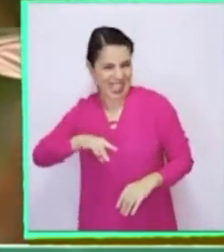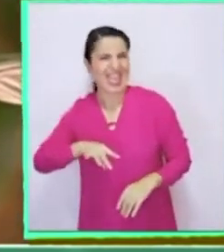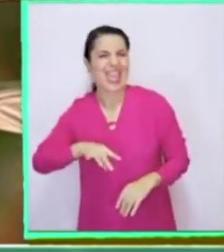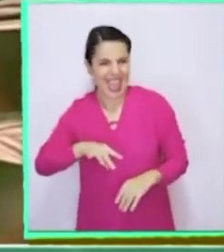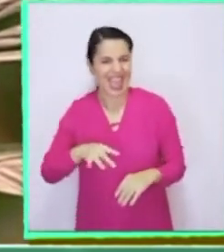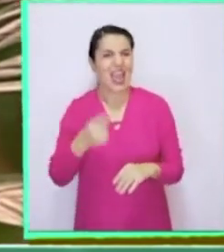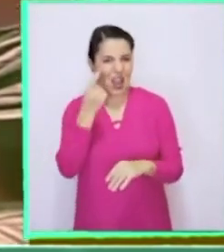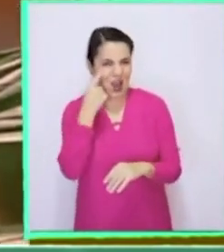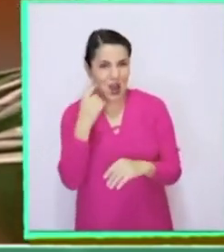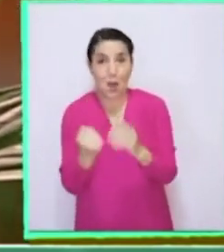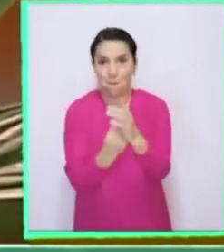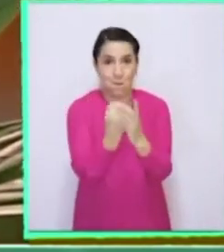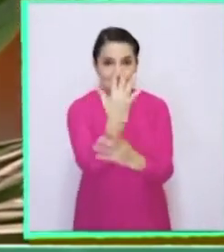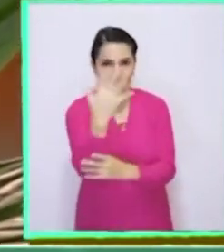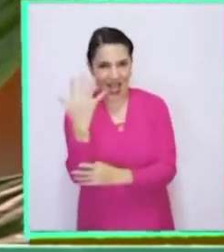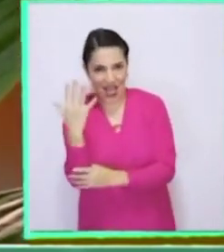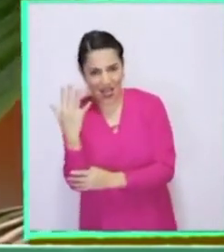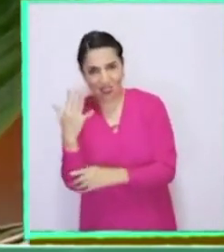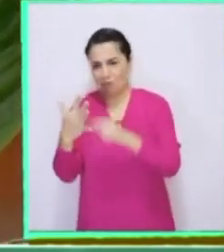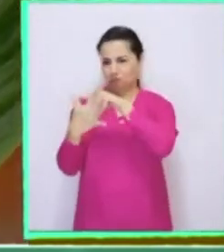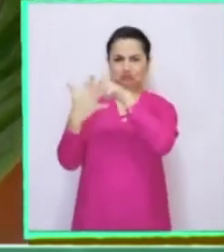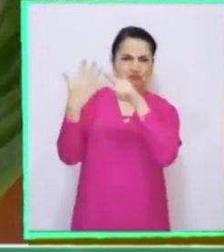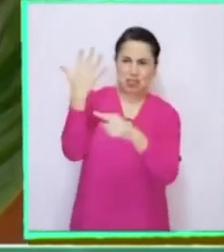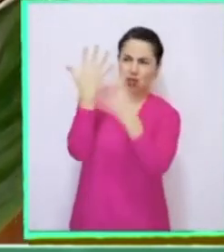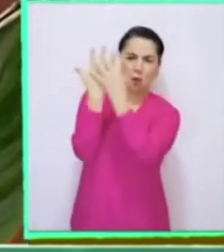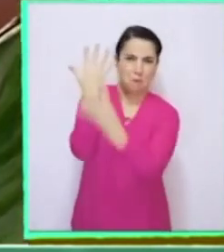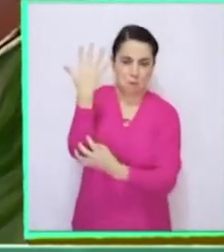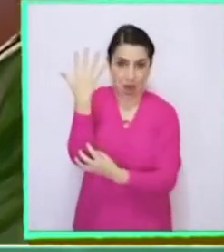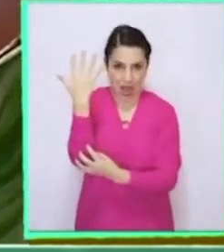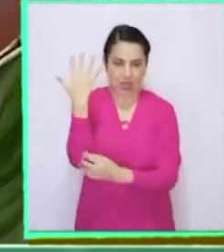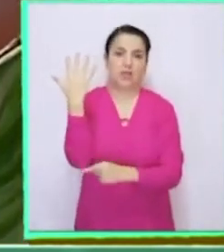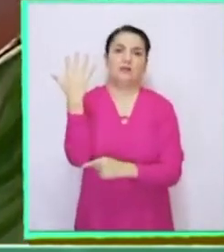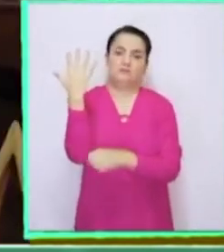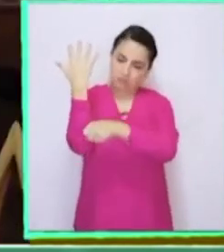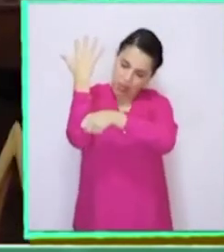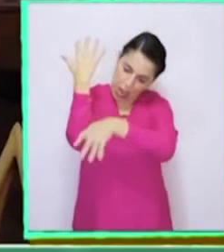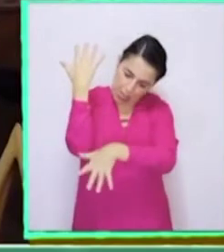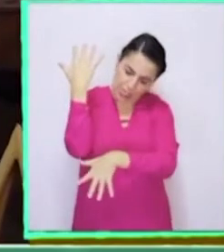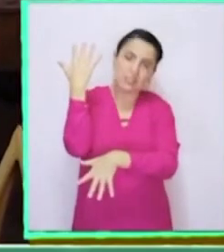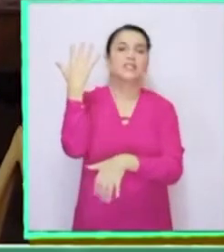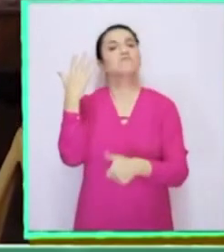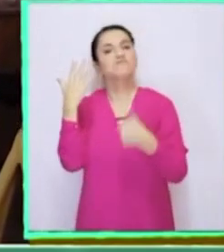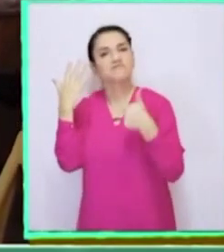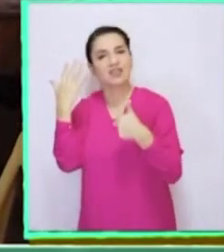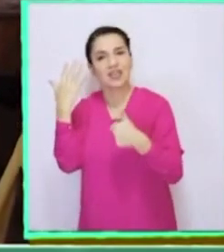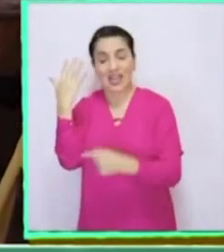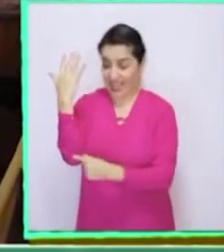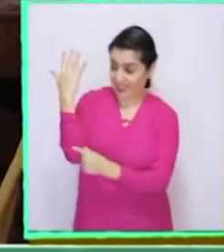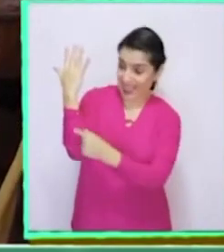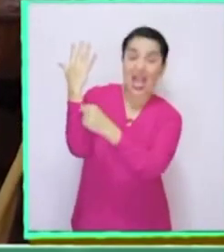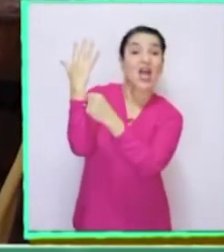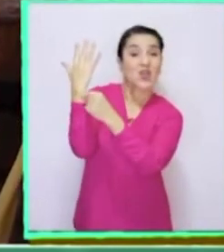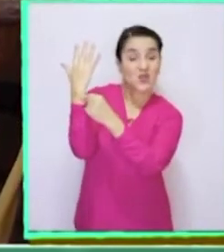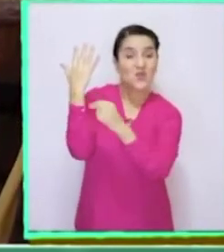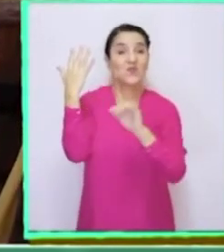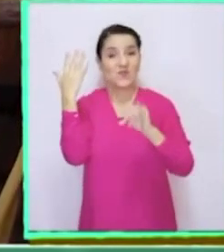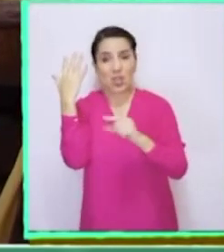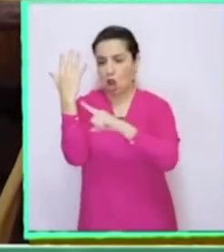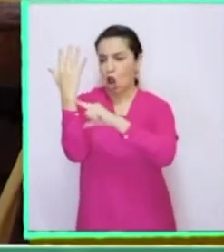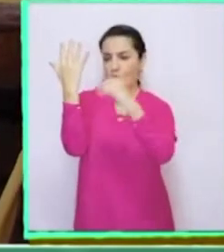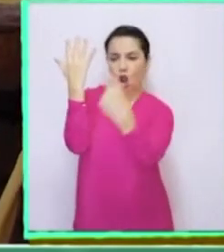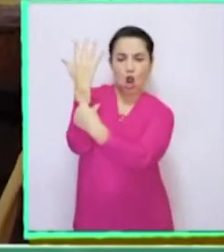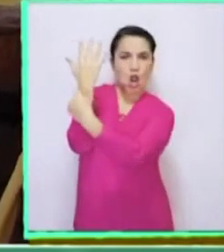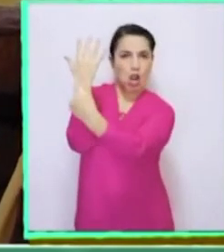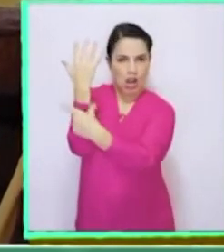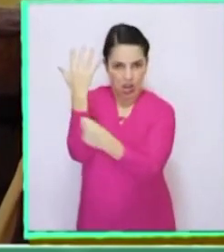sobre las plantas porque aprendimos cuáles eran sus cinco partes. que serían las raíces, muy bien, el tallo, las